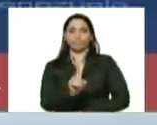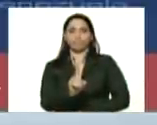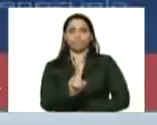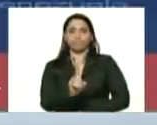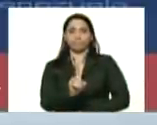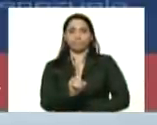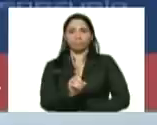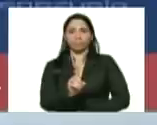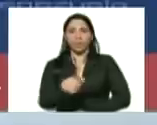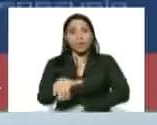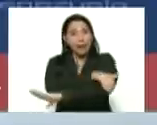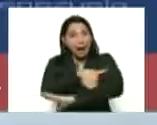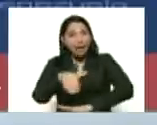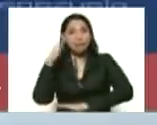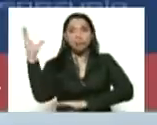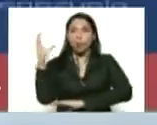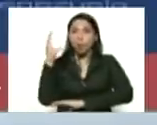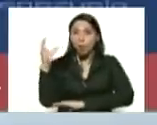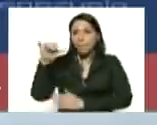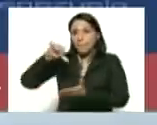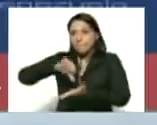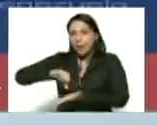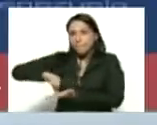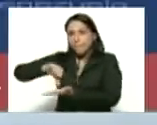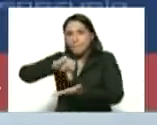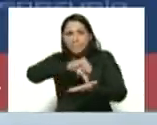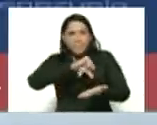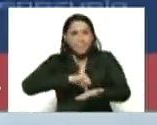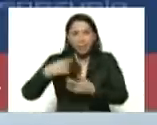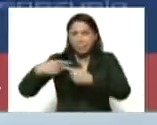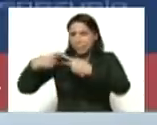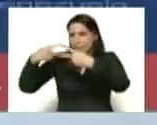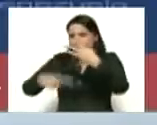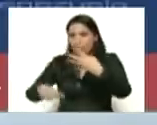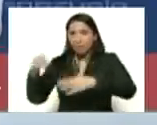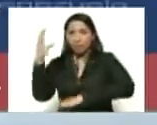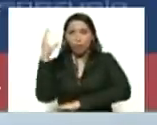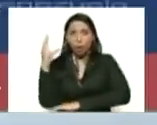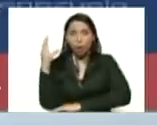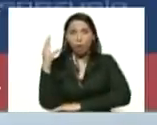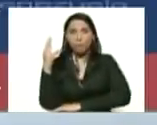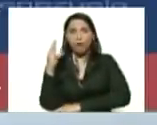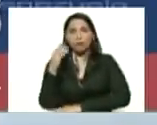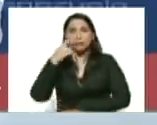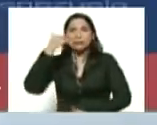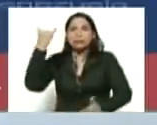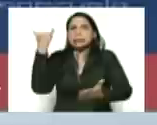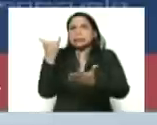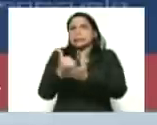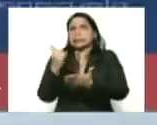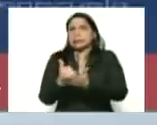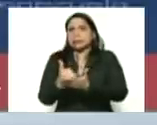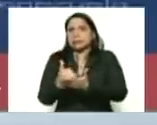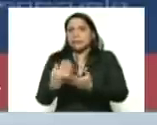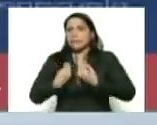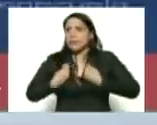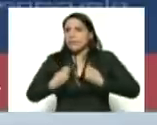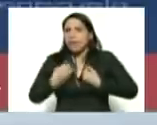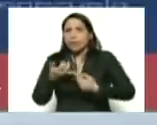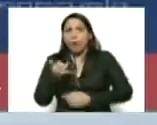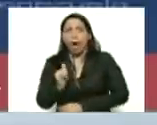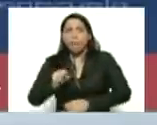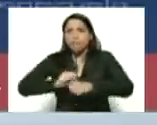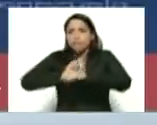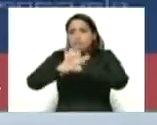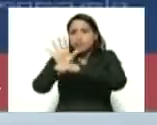En las calles de Colombia, en Cali, Medellín, Cúcuta, Barranquilla, Bogotá. Se ve, se ve la realidad del COVID